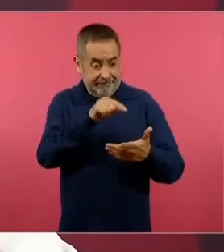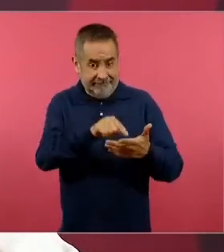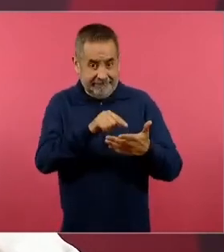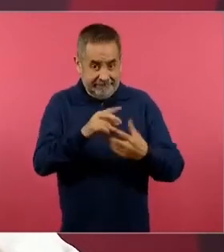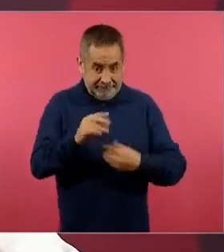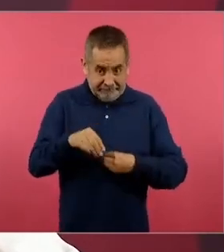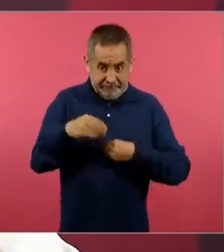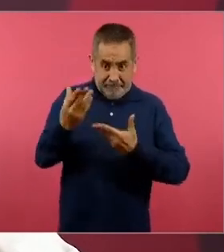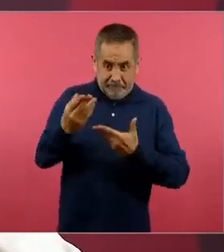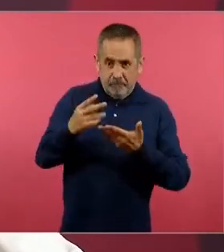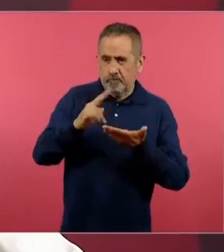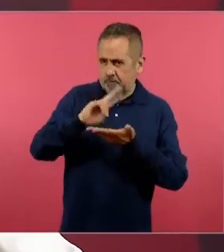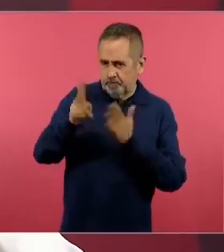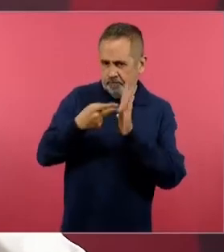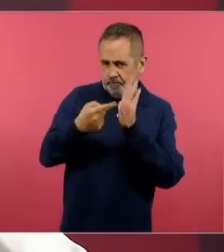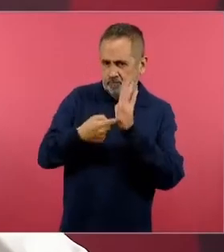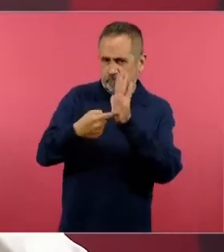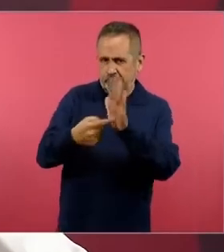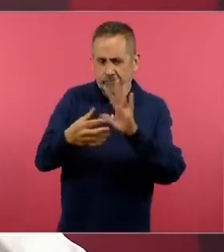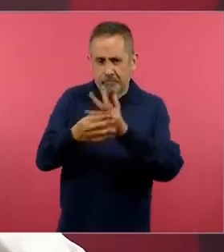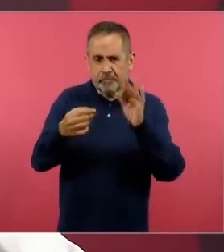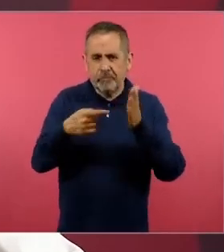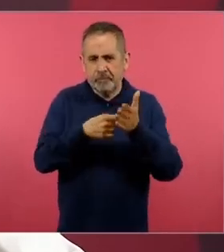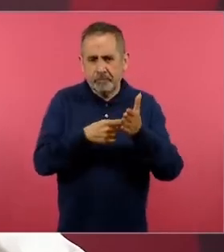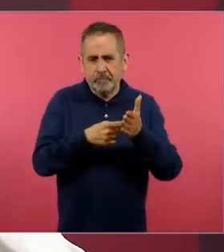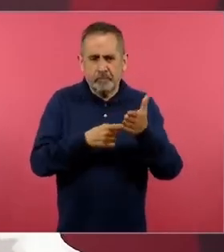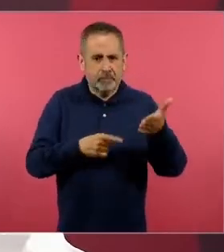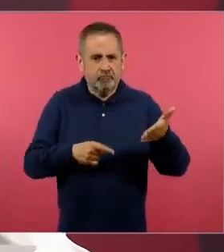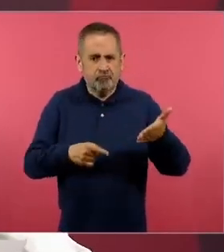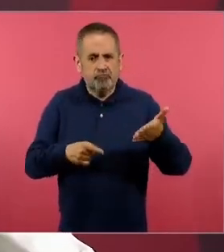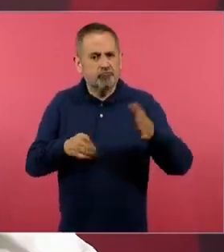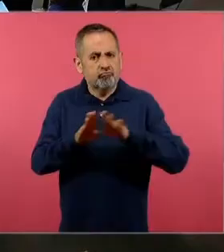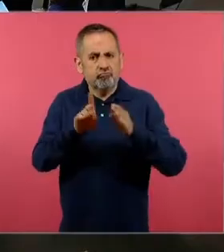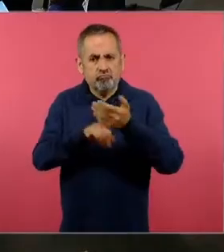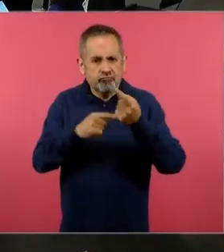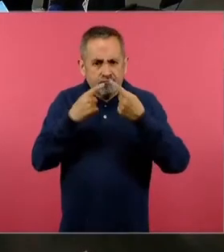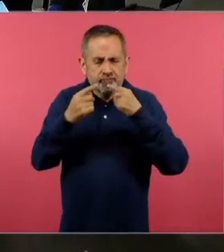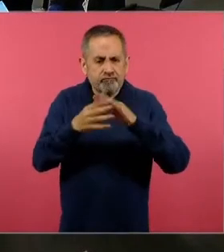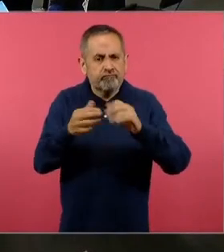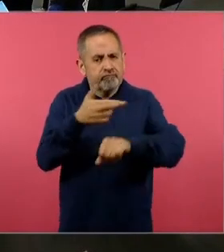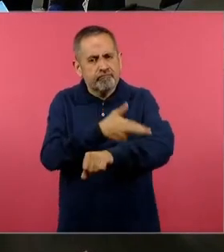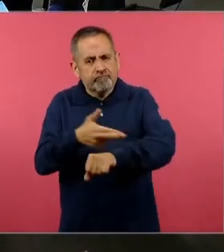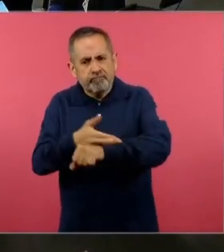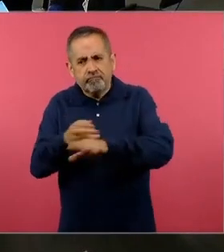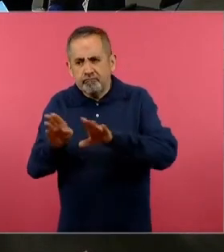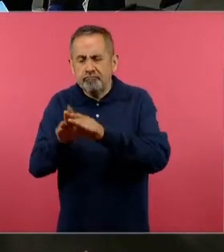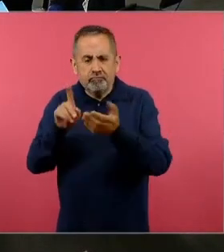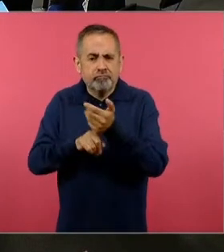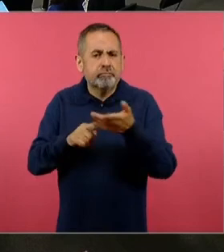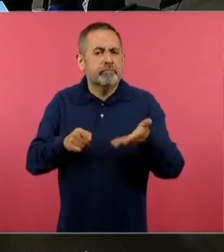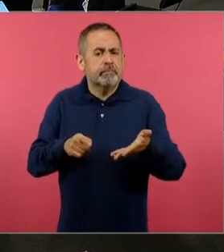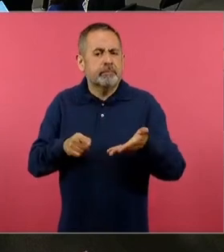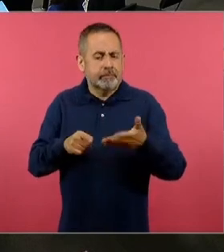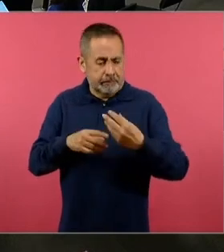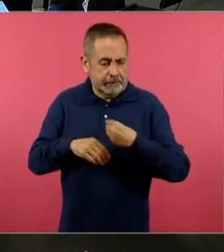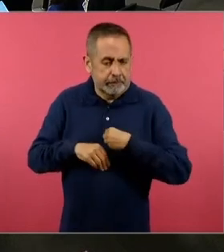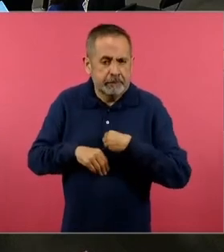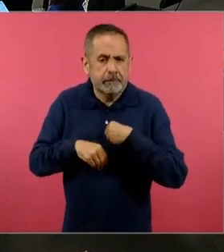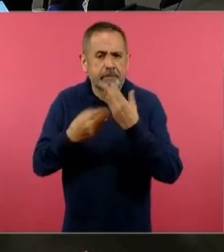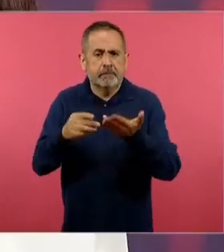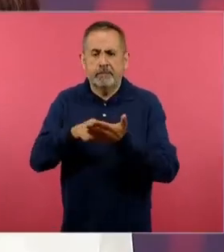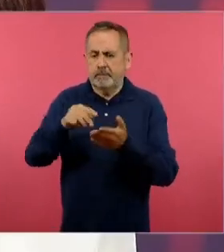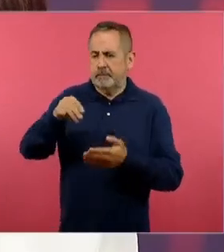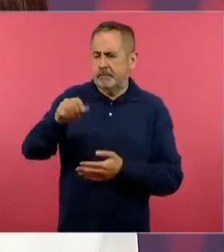que ahorita lo podemos recordar es de Beltor Brecht incluso no vamos a decir este poema es de Martín